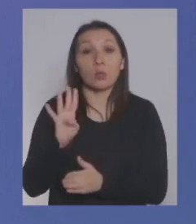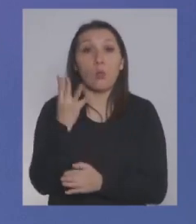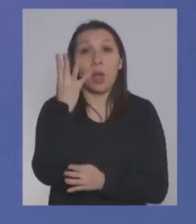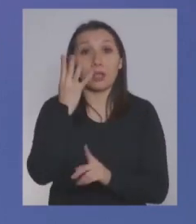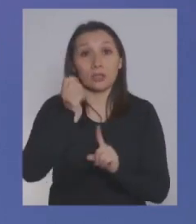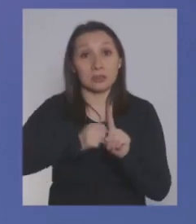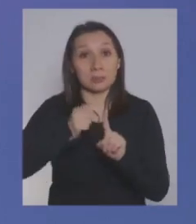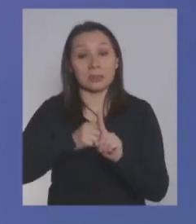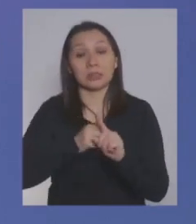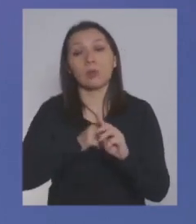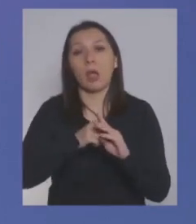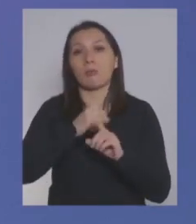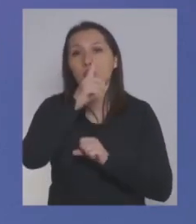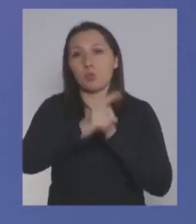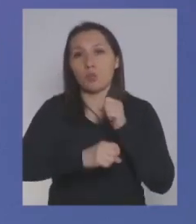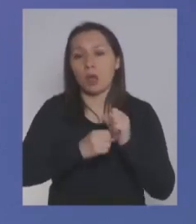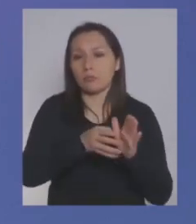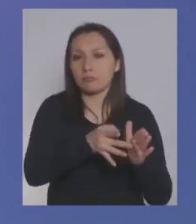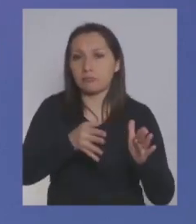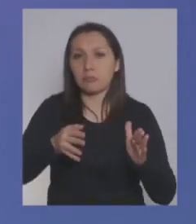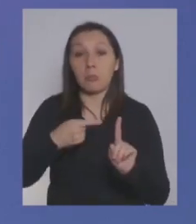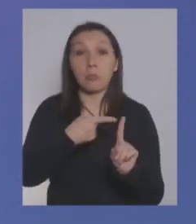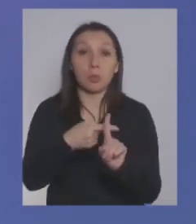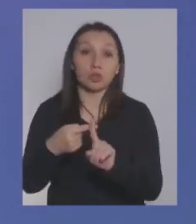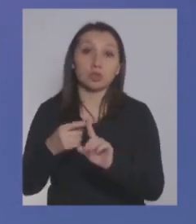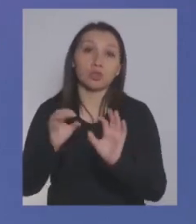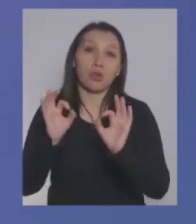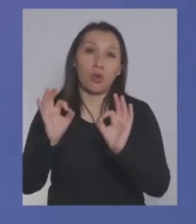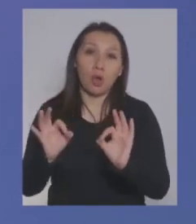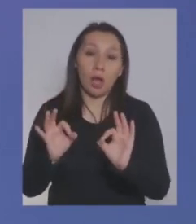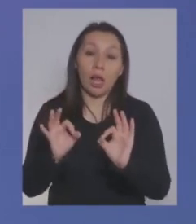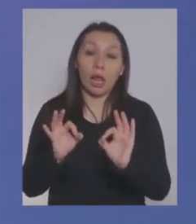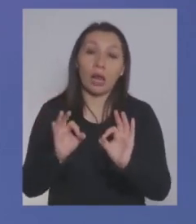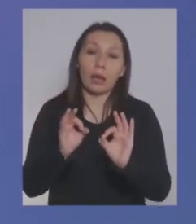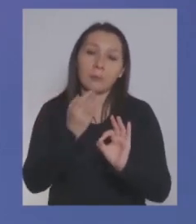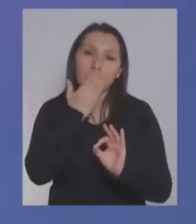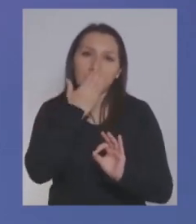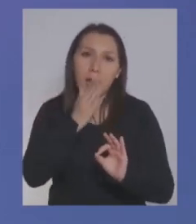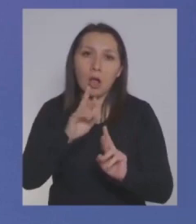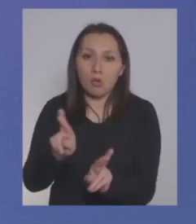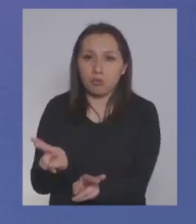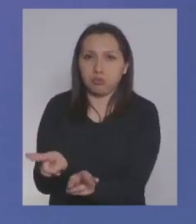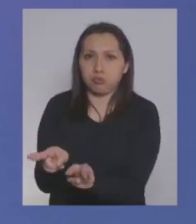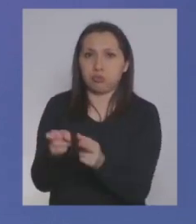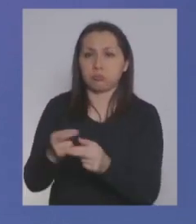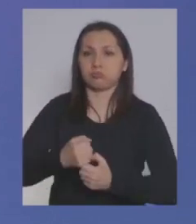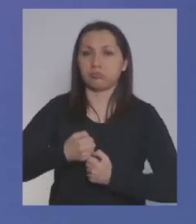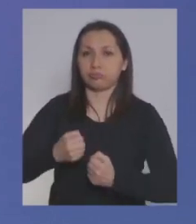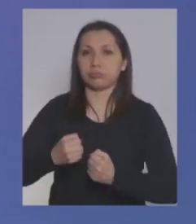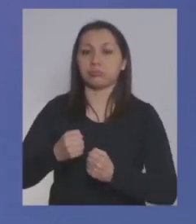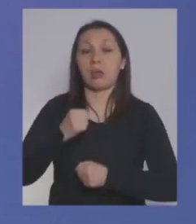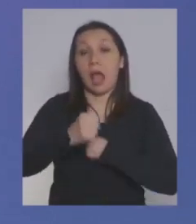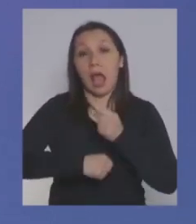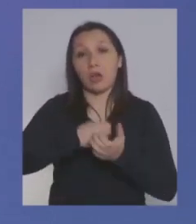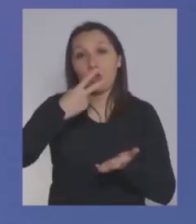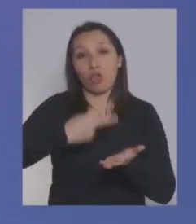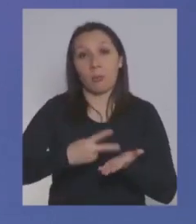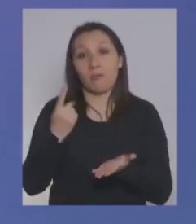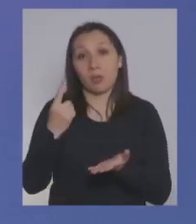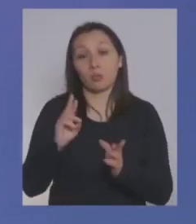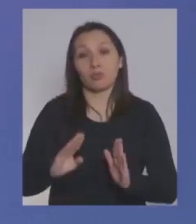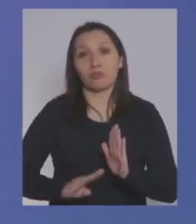trimestre podamos tener cifras positivas y de Frenton una recuperación robusta el año 2021.